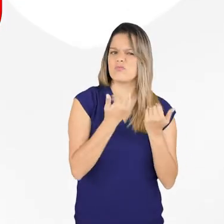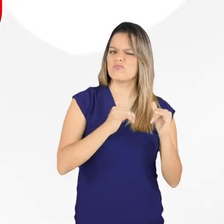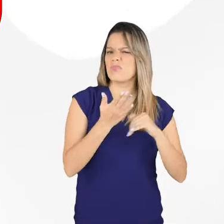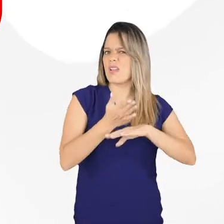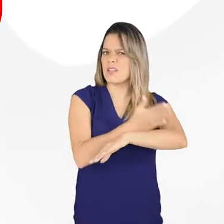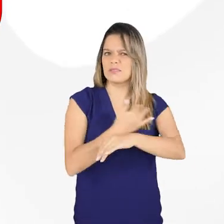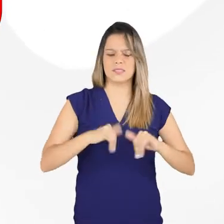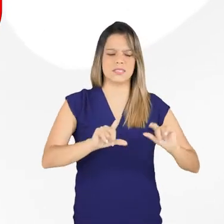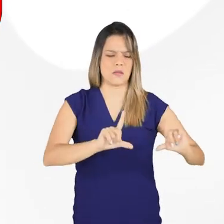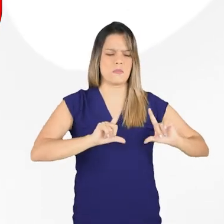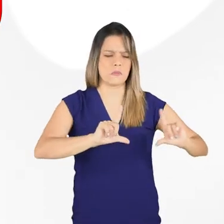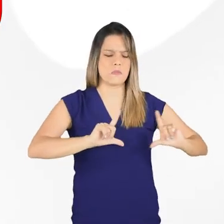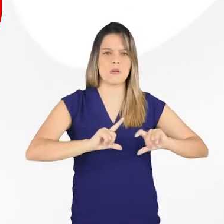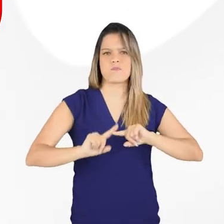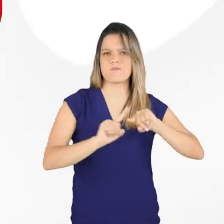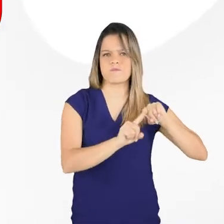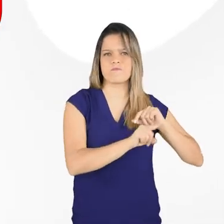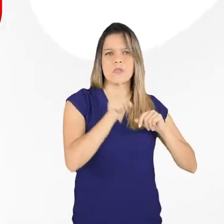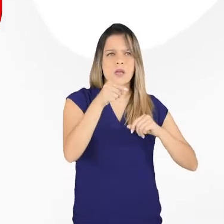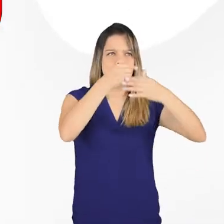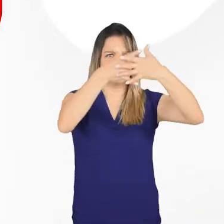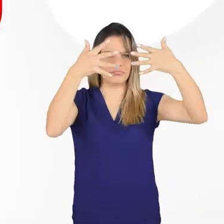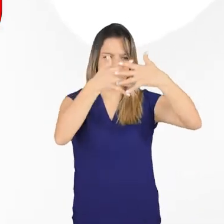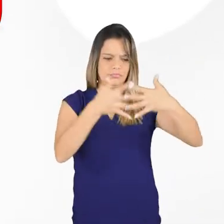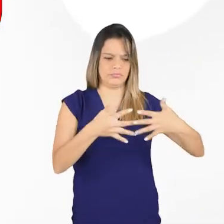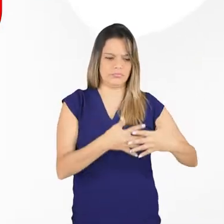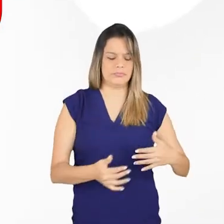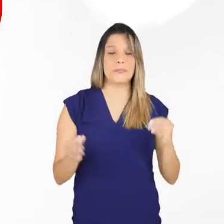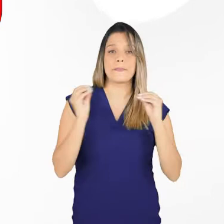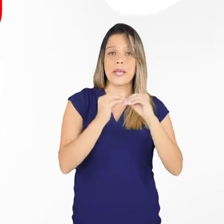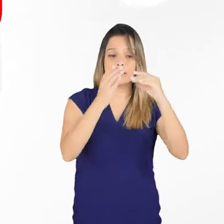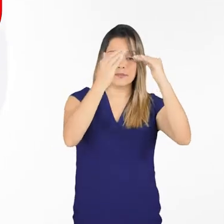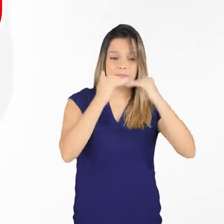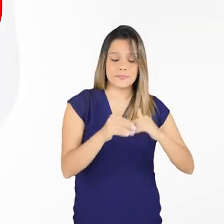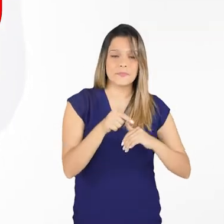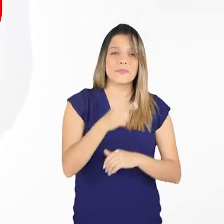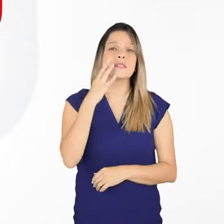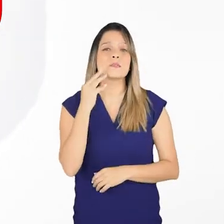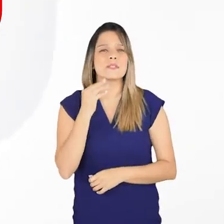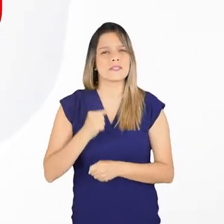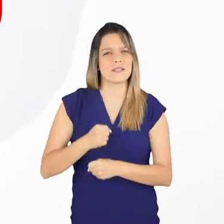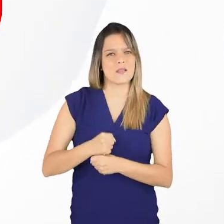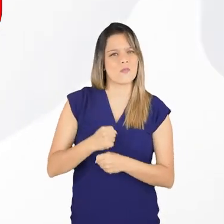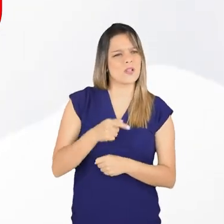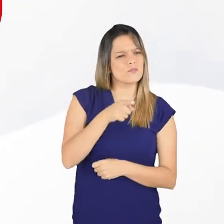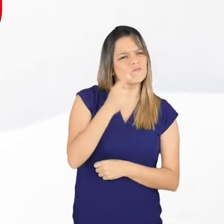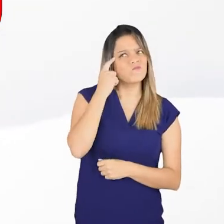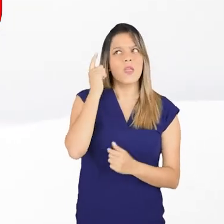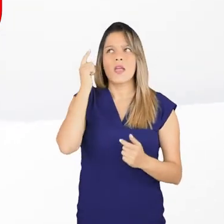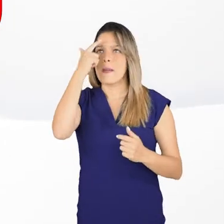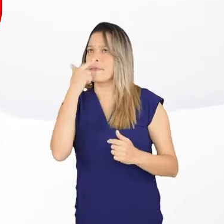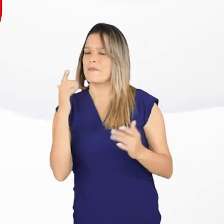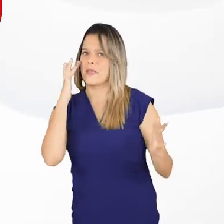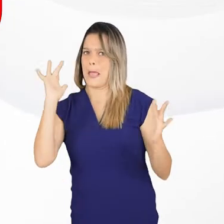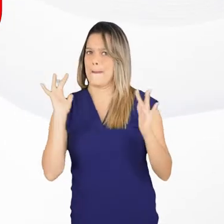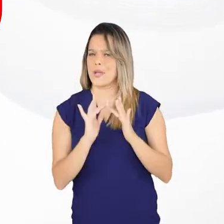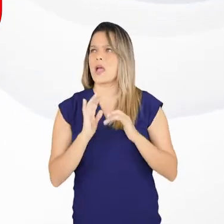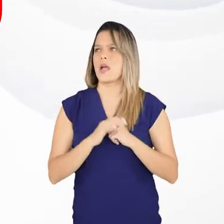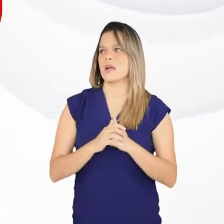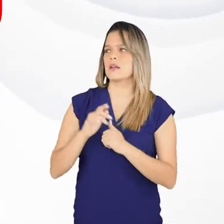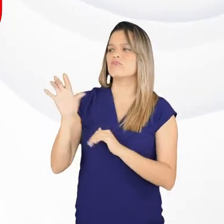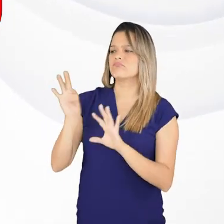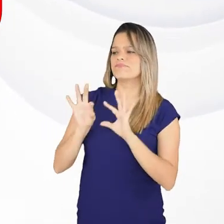Posteriormente, ingrese a la pestaña de Educación e ingrese sus títulos educativos. En la experiencia